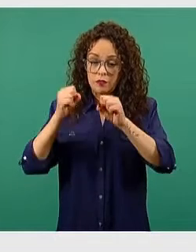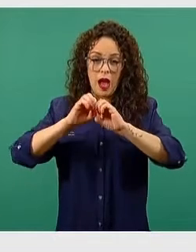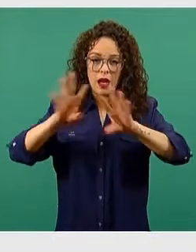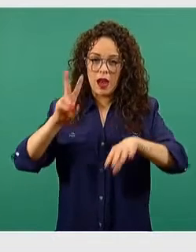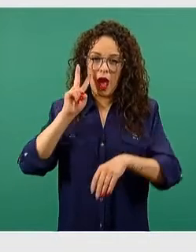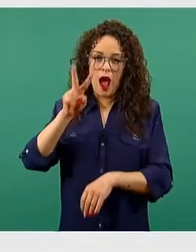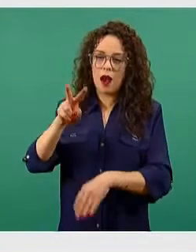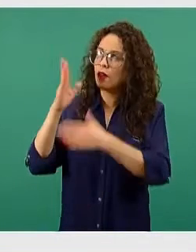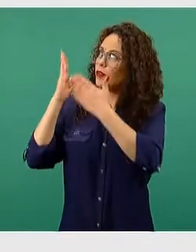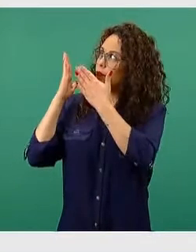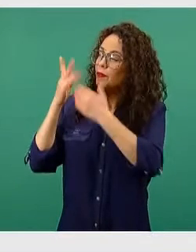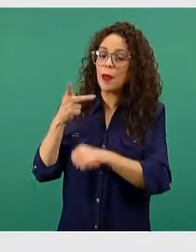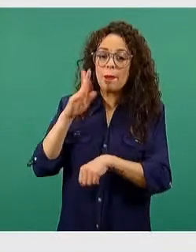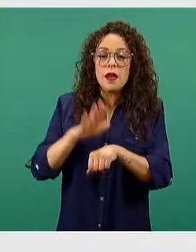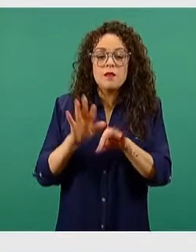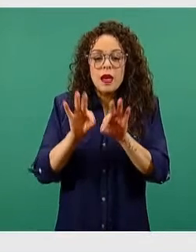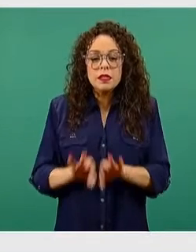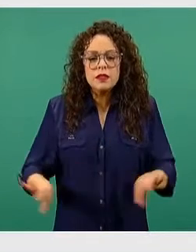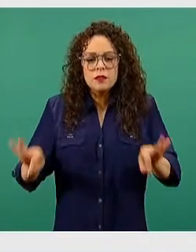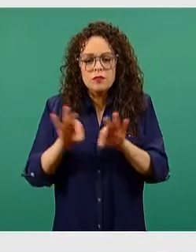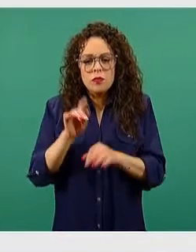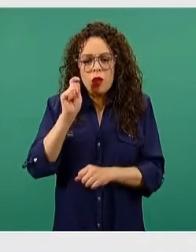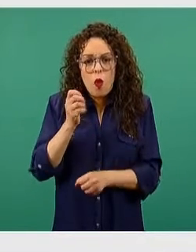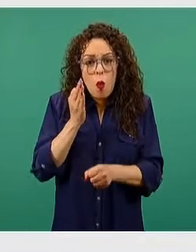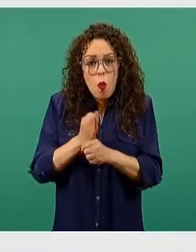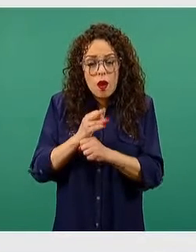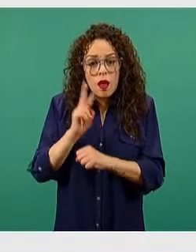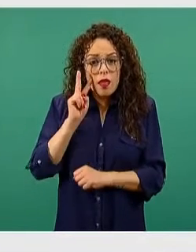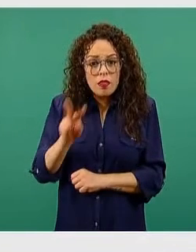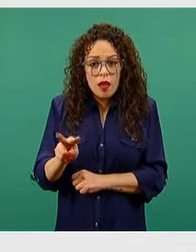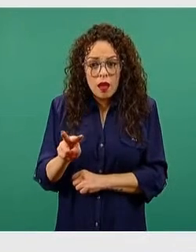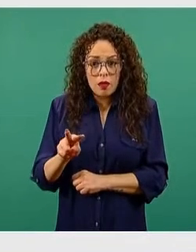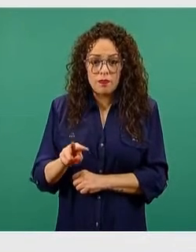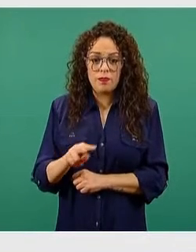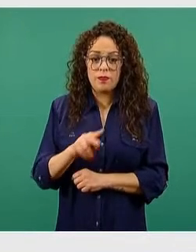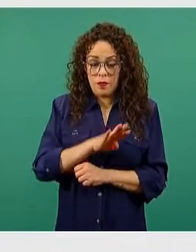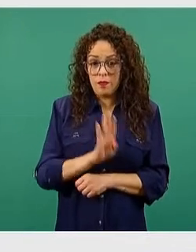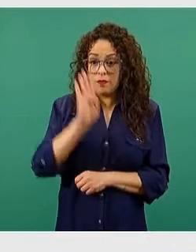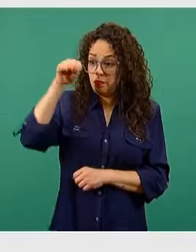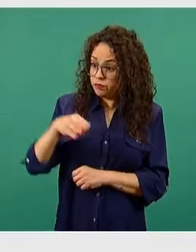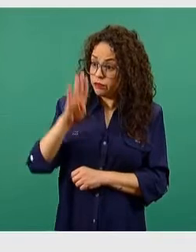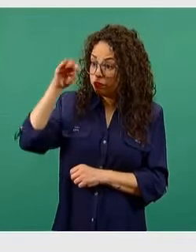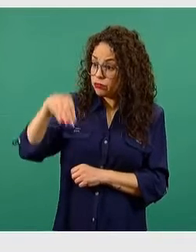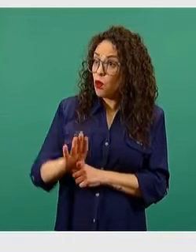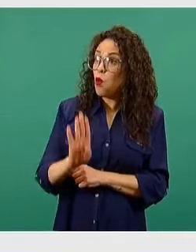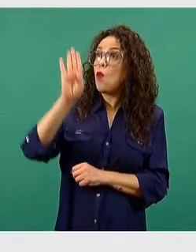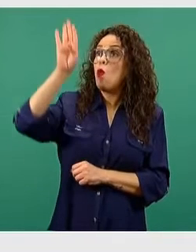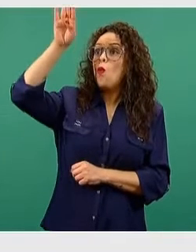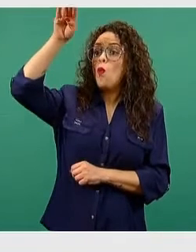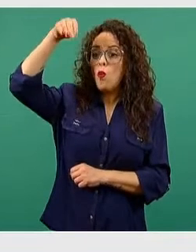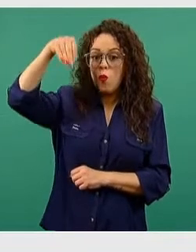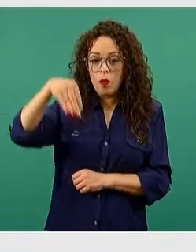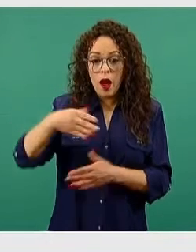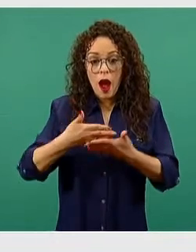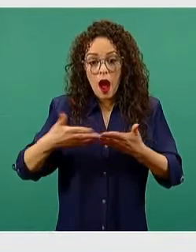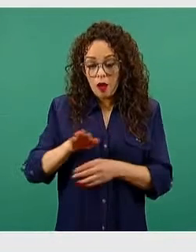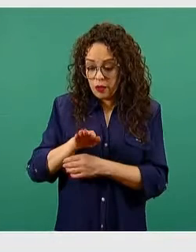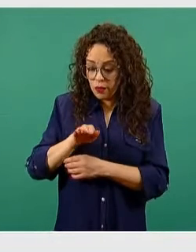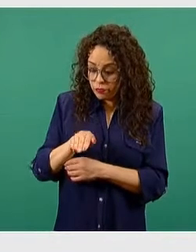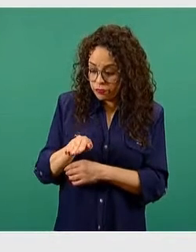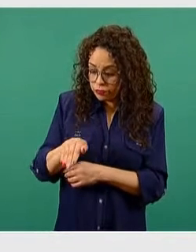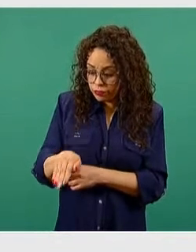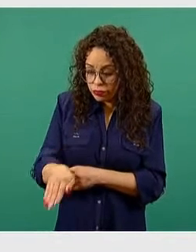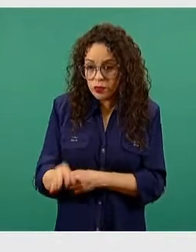pero lo importante es esta caída que hemos tenido prácticamente desde mediados de enero hasta la fecha, una caída